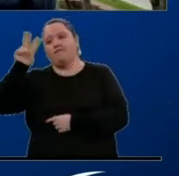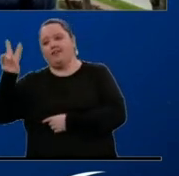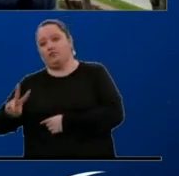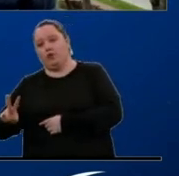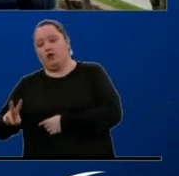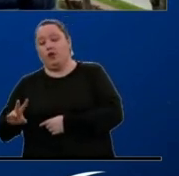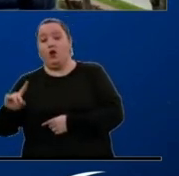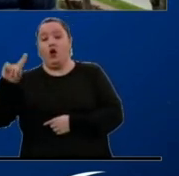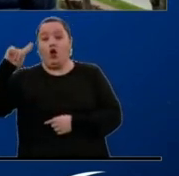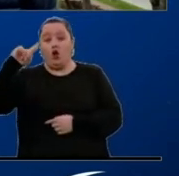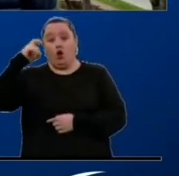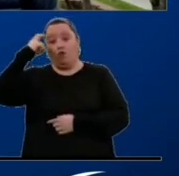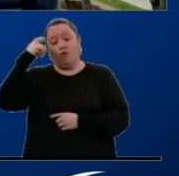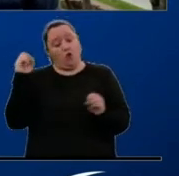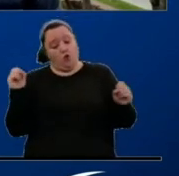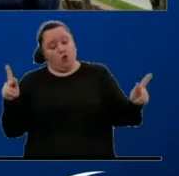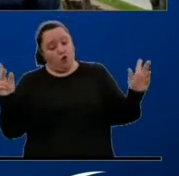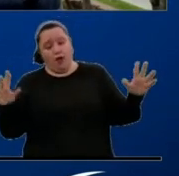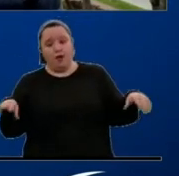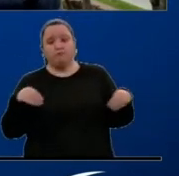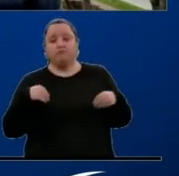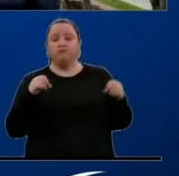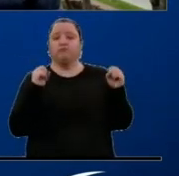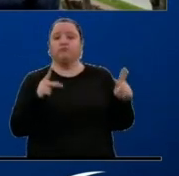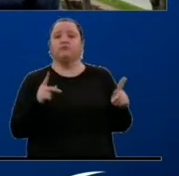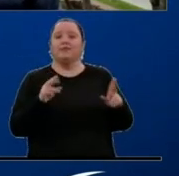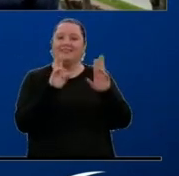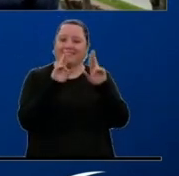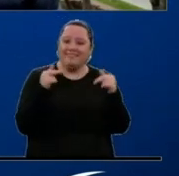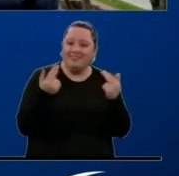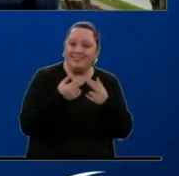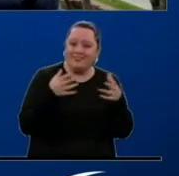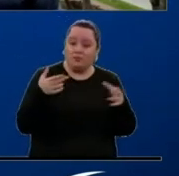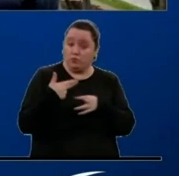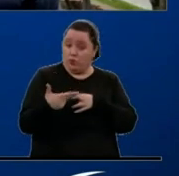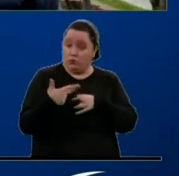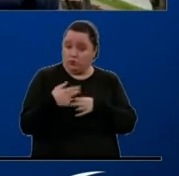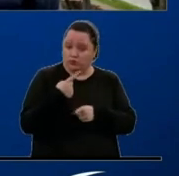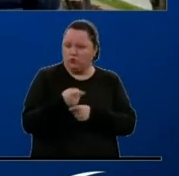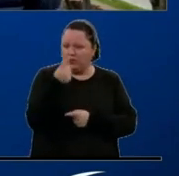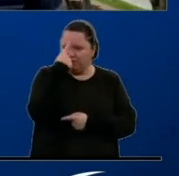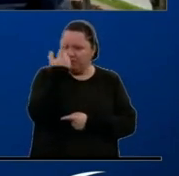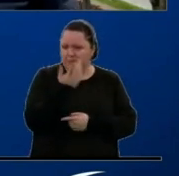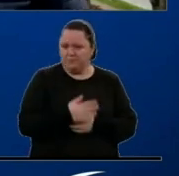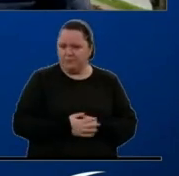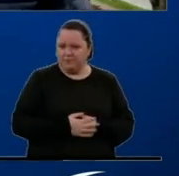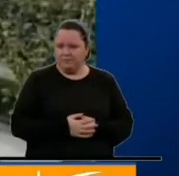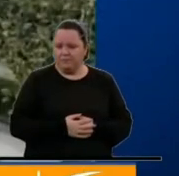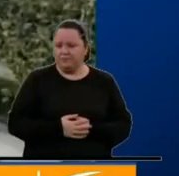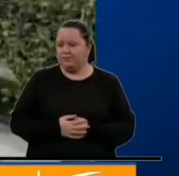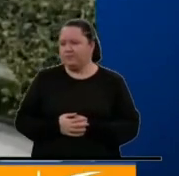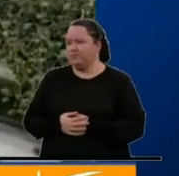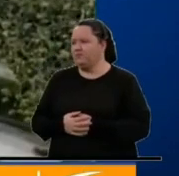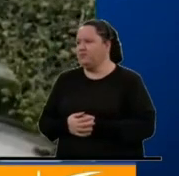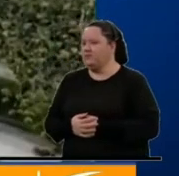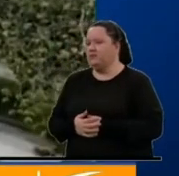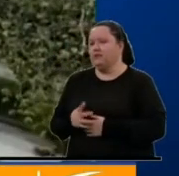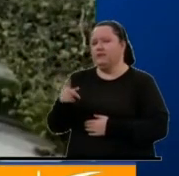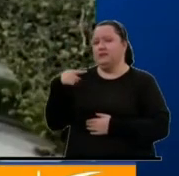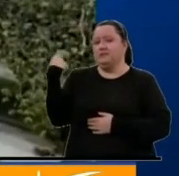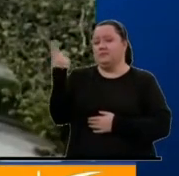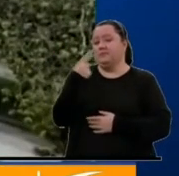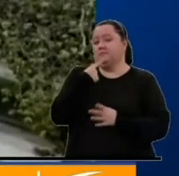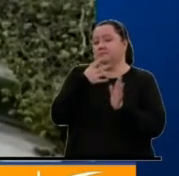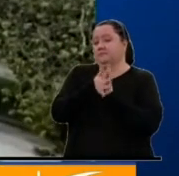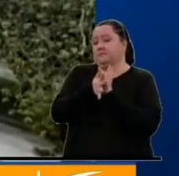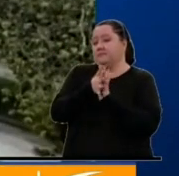Dice el gobierno, listo, estamos listos a sentarnos. ¿Esta reunión viene pronto? ¿Qué ve usted? Lo que todo indica que va a